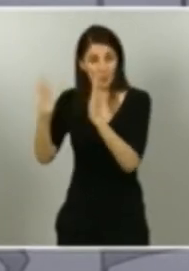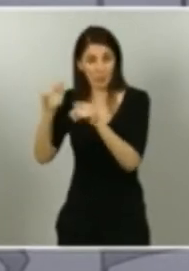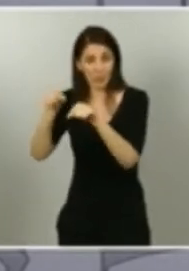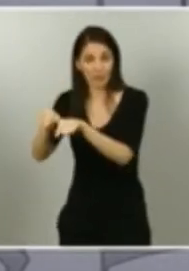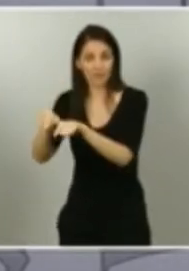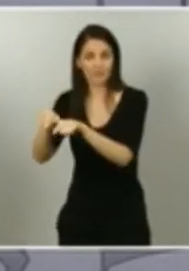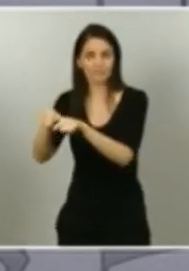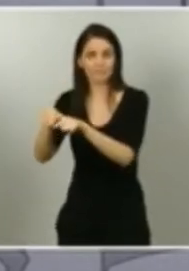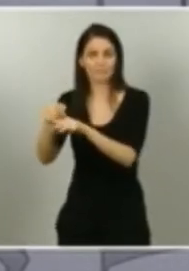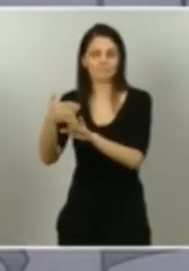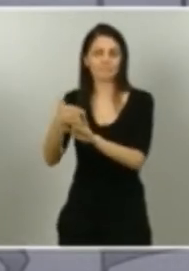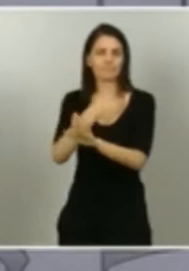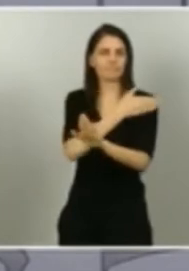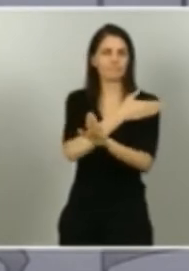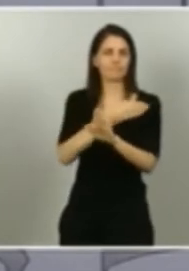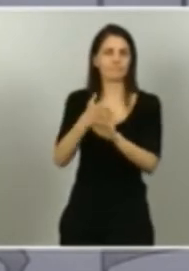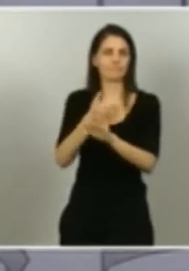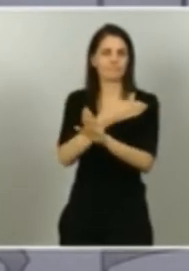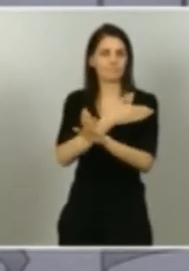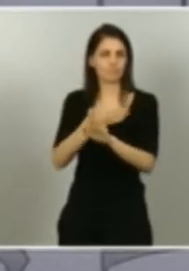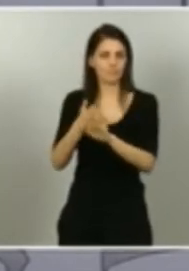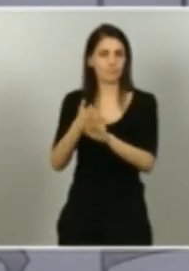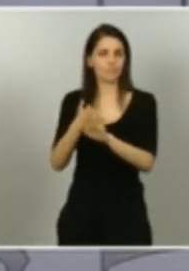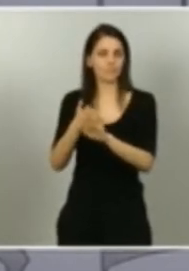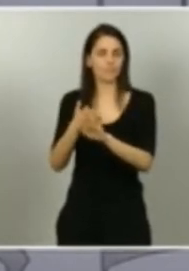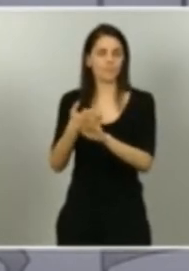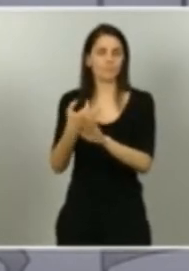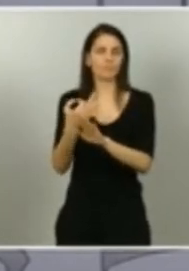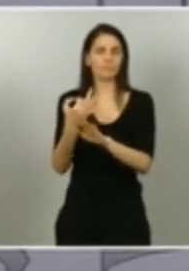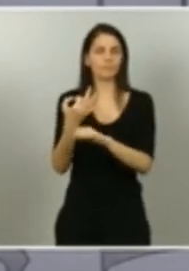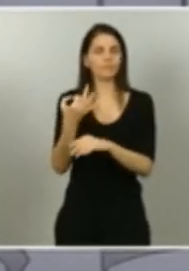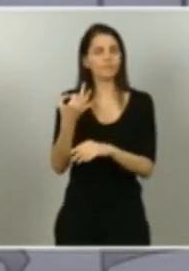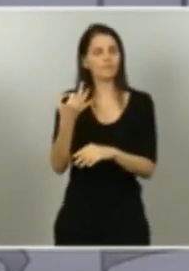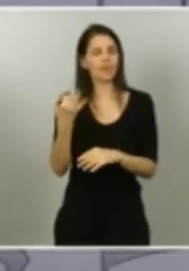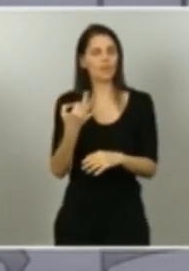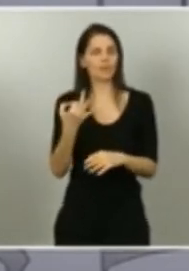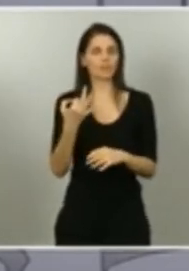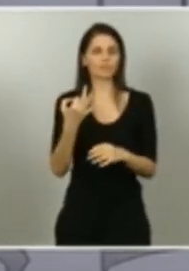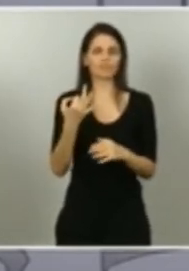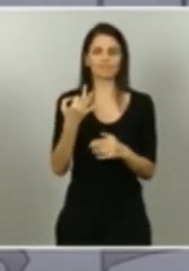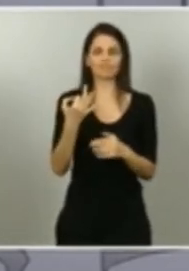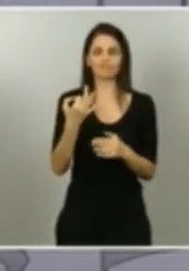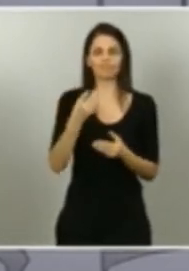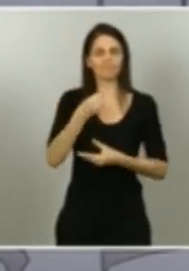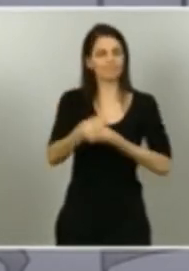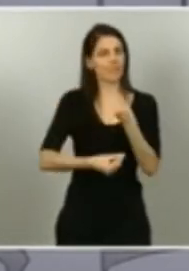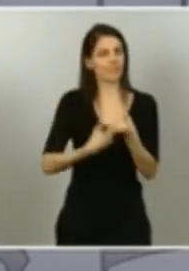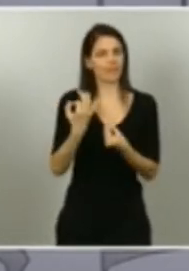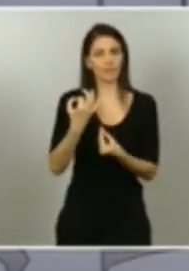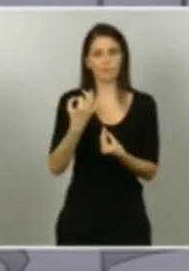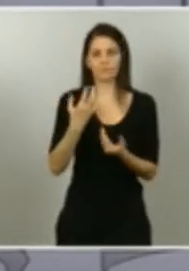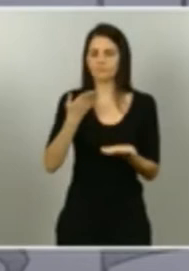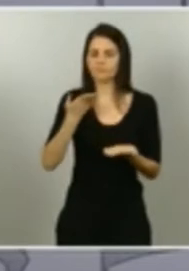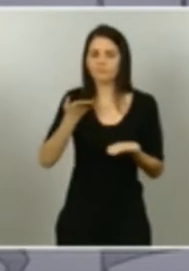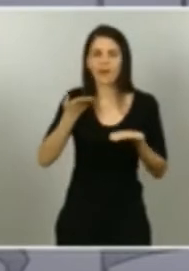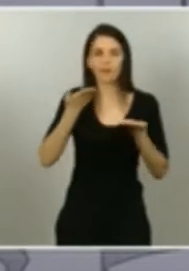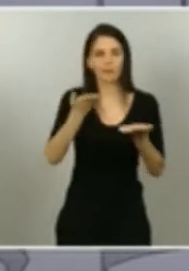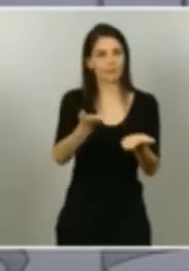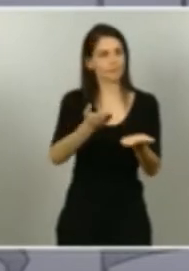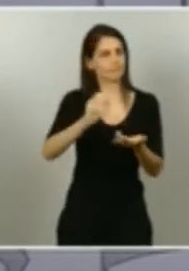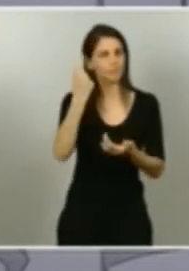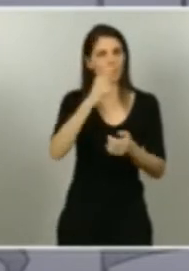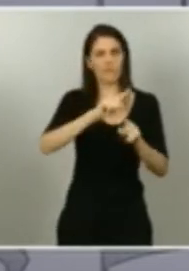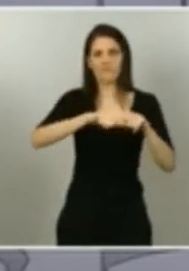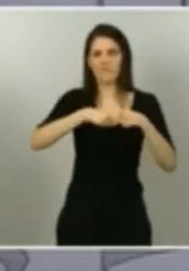mientras llega esa recuperación, como decía antes, tenemos que socorrer, en primer término, a miles y miles de familias que ya antes incluso de esta